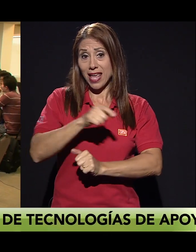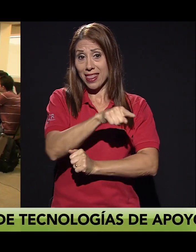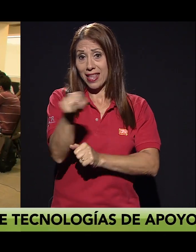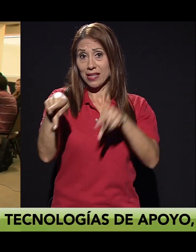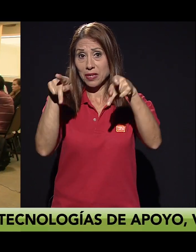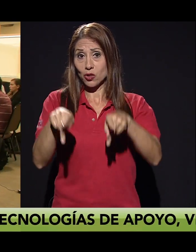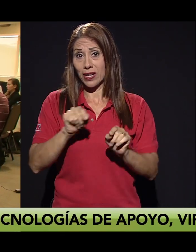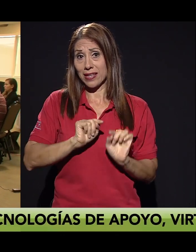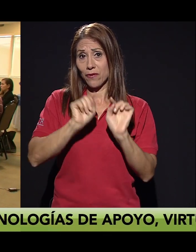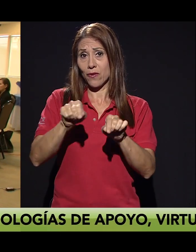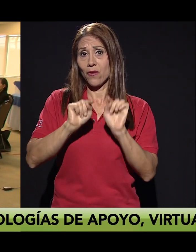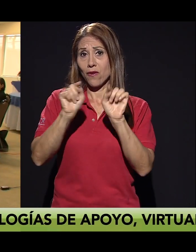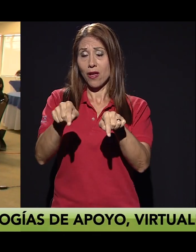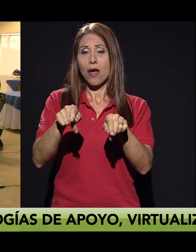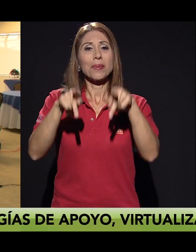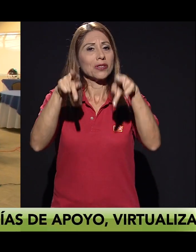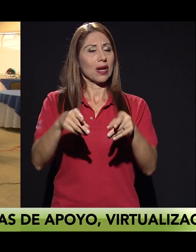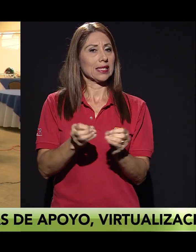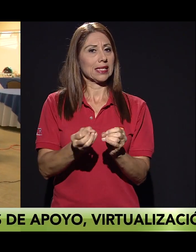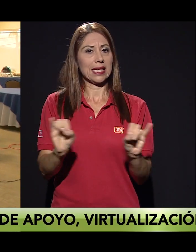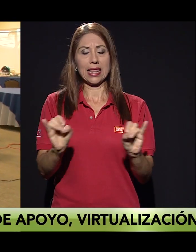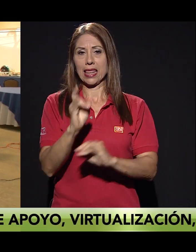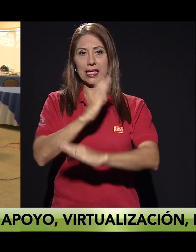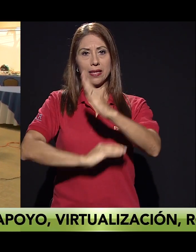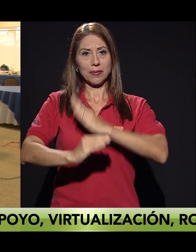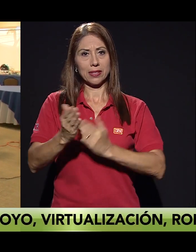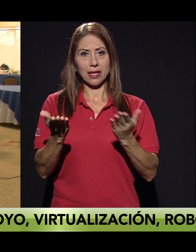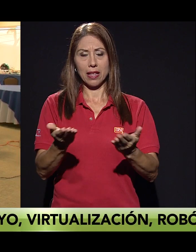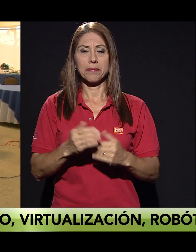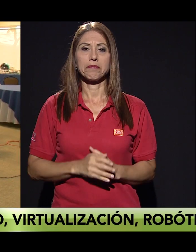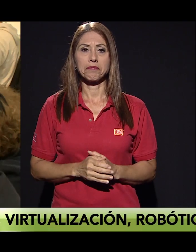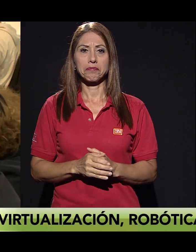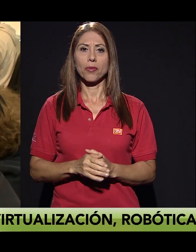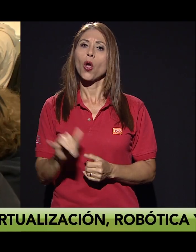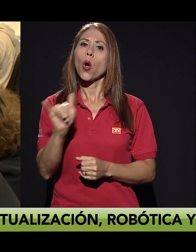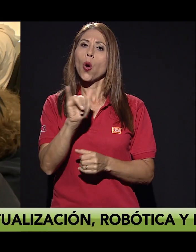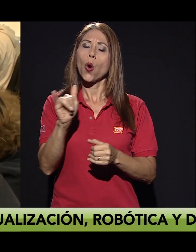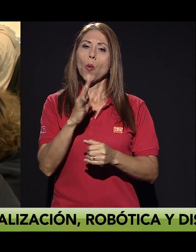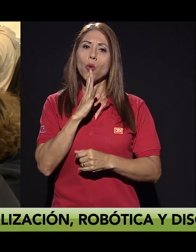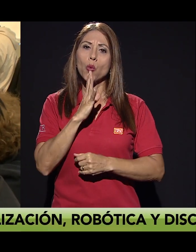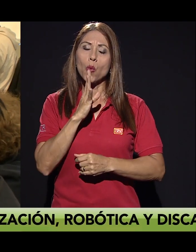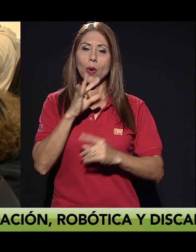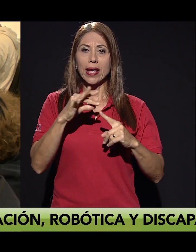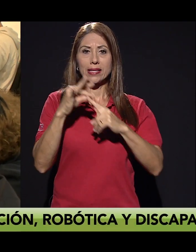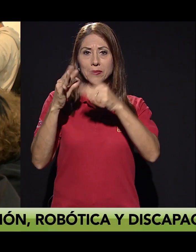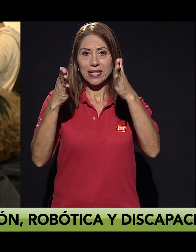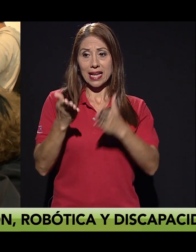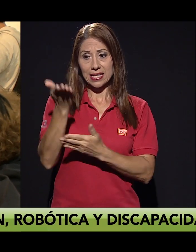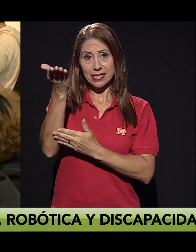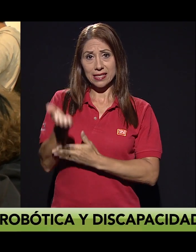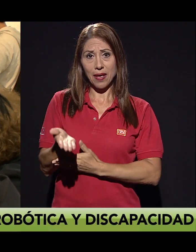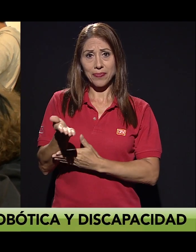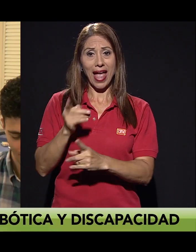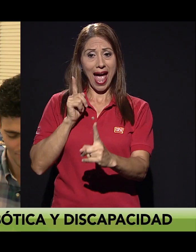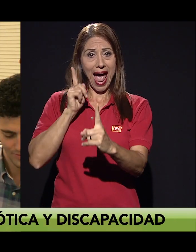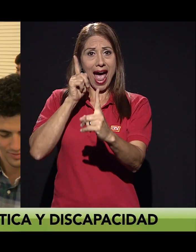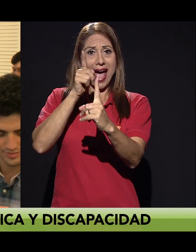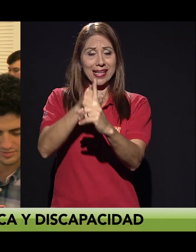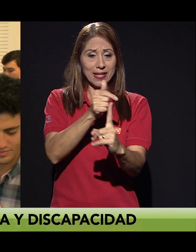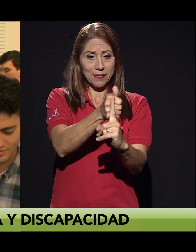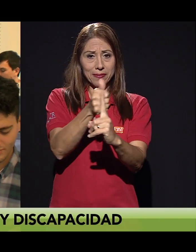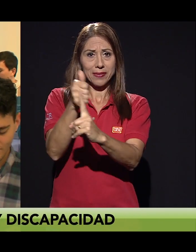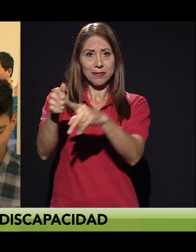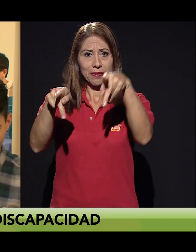asistentes fueron personas sin esta condición. Tal como lo comenta el especialista, hasta que las personas con